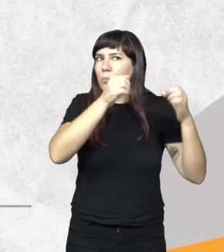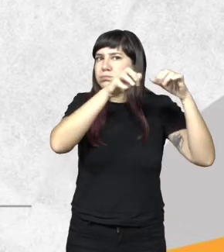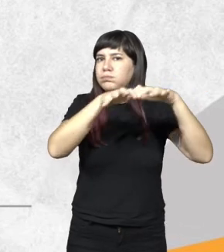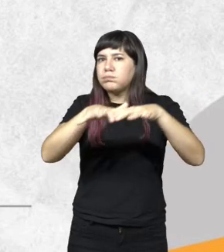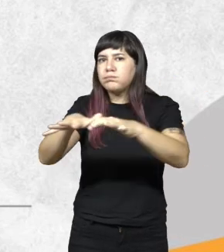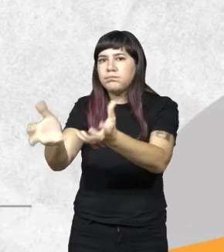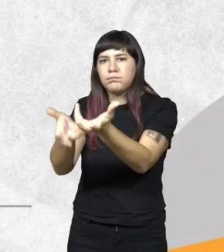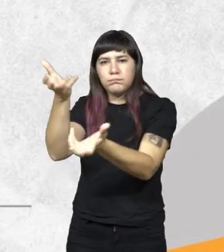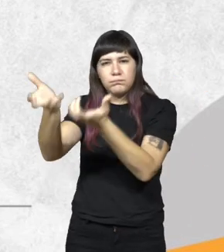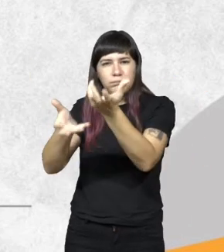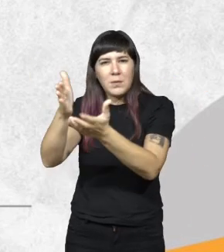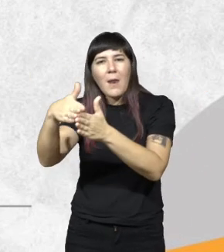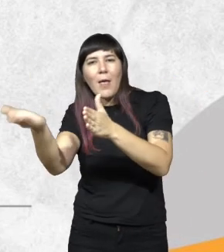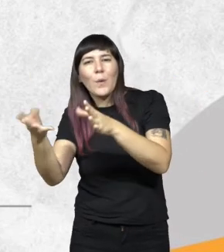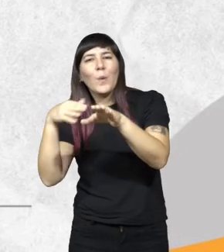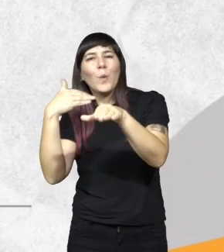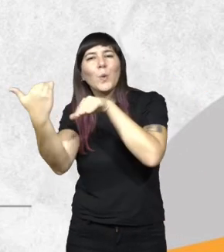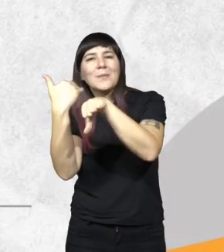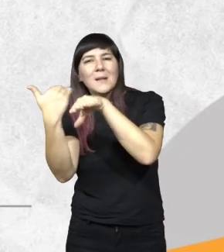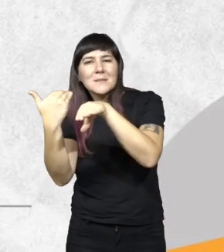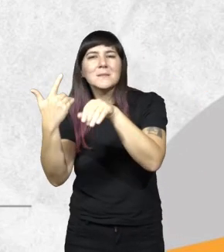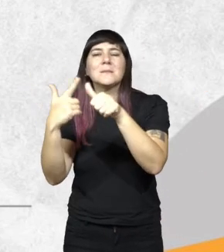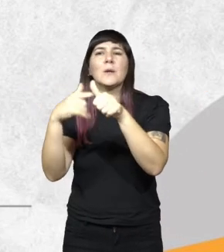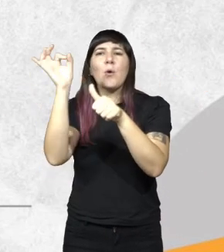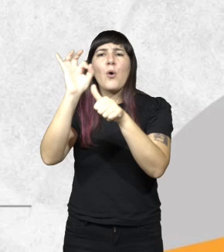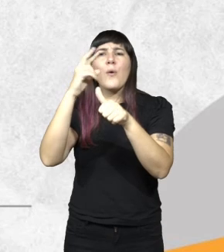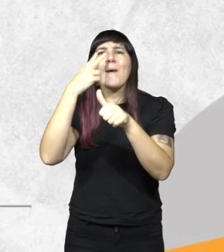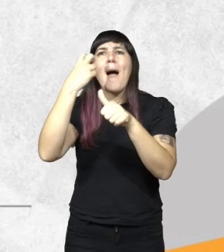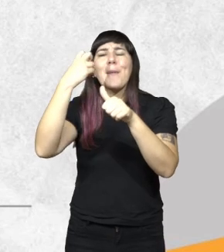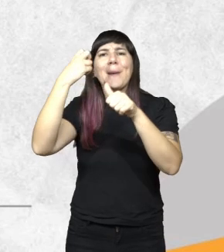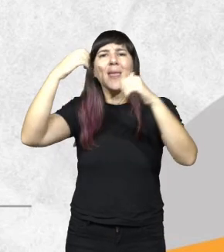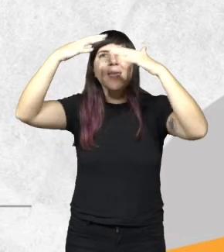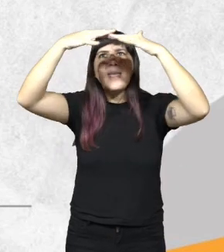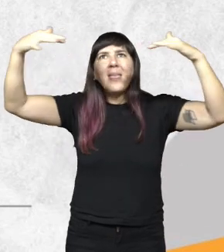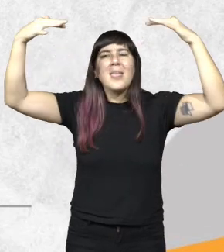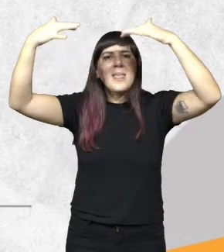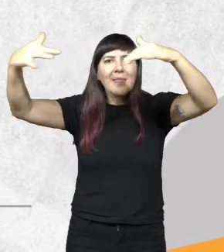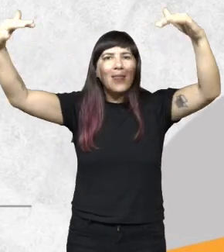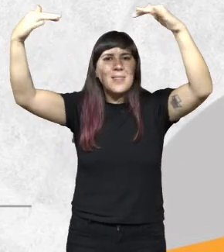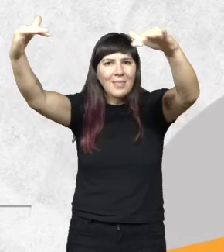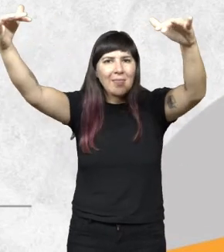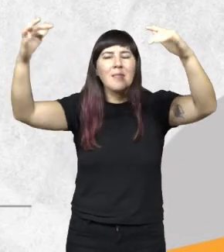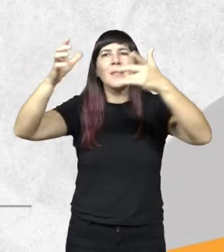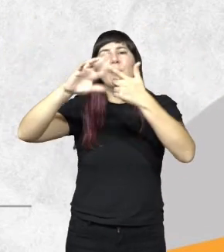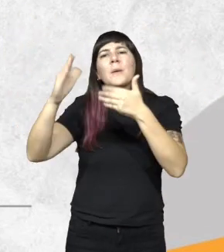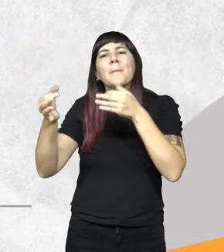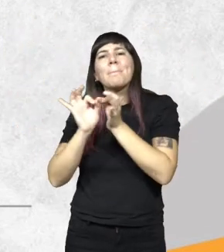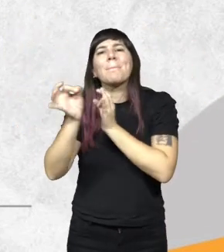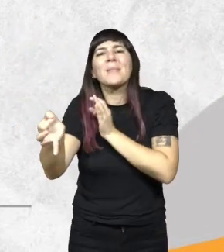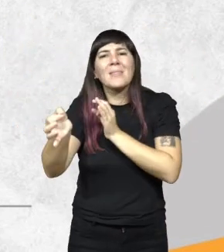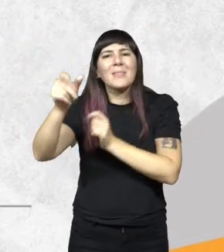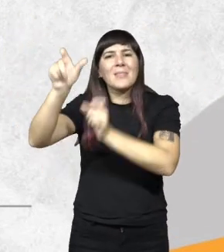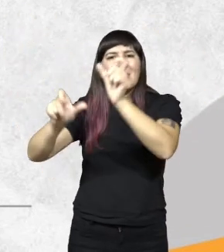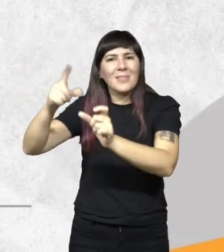como cuando son fuegos a la par de la ruta cuando son debajo de los cables de mediana o alta tensión cerca de áreas pobladas cerca de